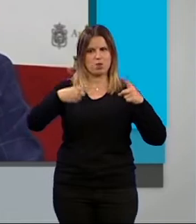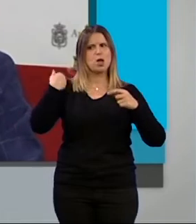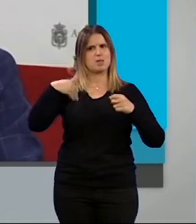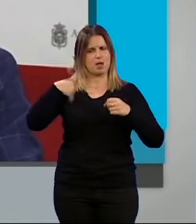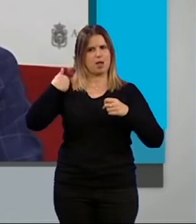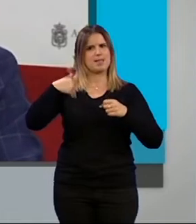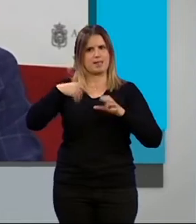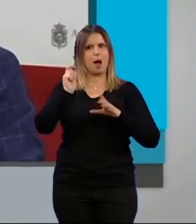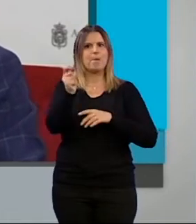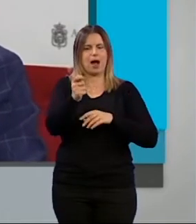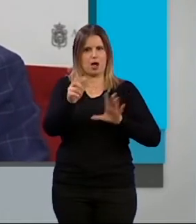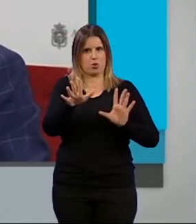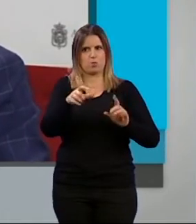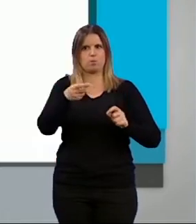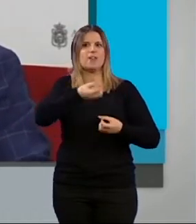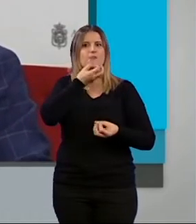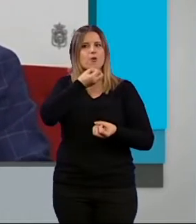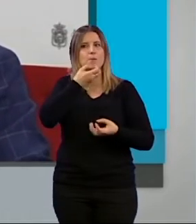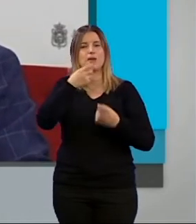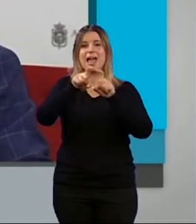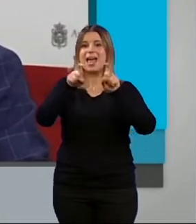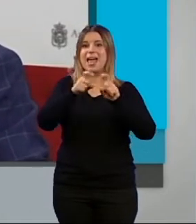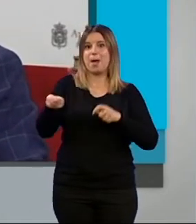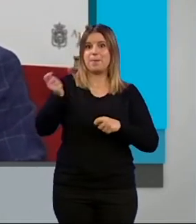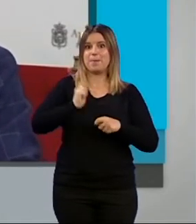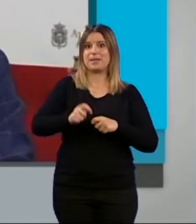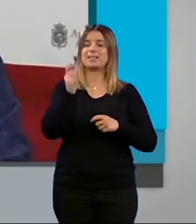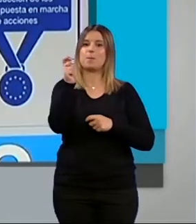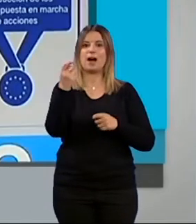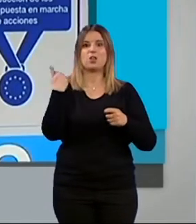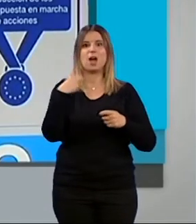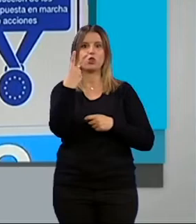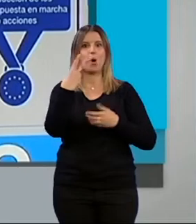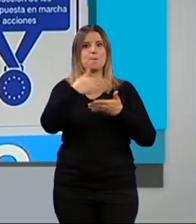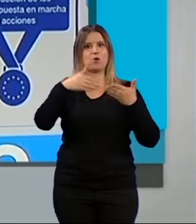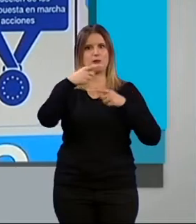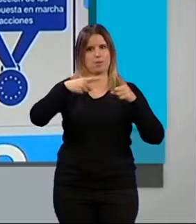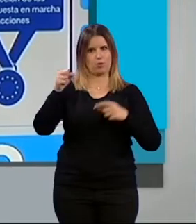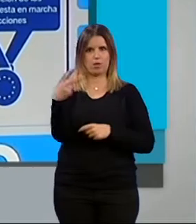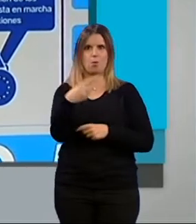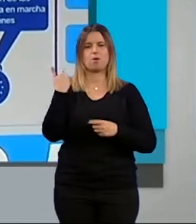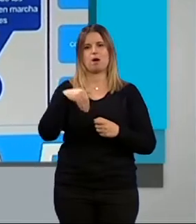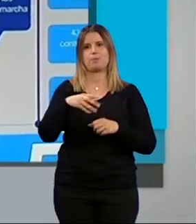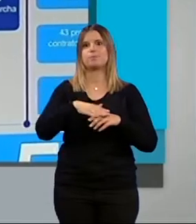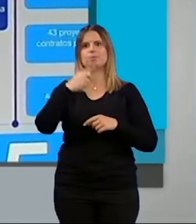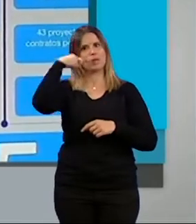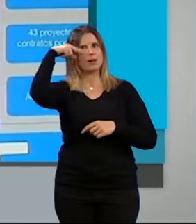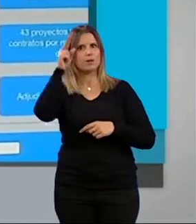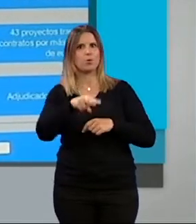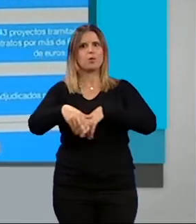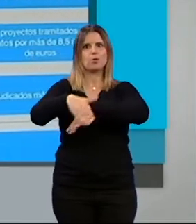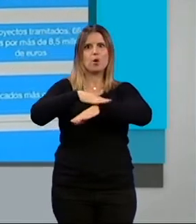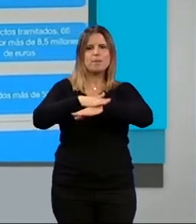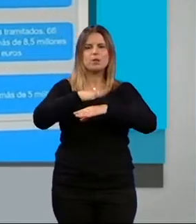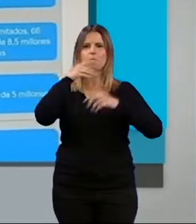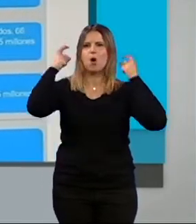ya, y esto creo que es un dato importante a los empresarios, más de 2 millones y medio de euros. Han afirmado además que recibieron el reconocimiento del Ministerio